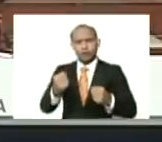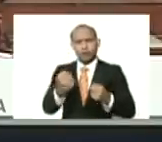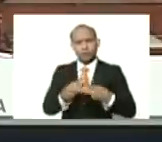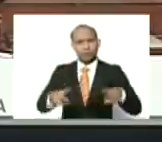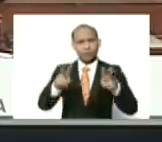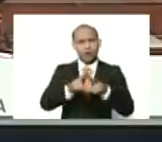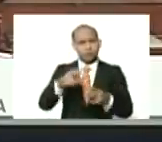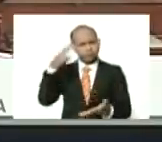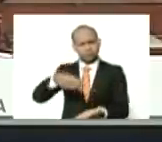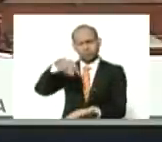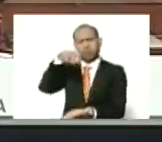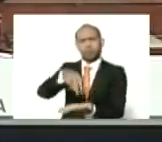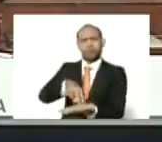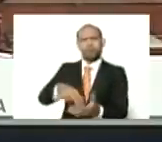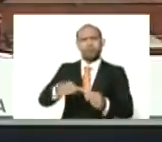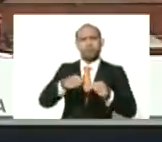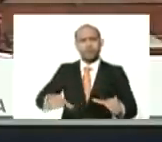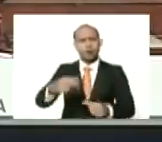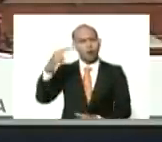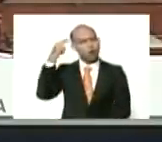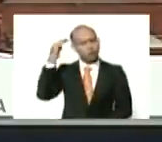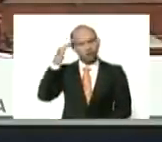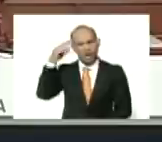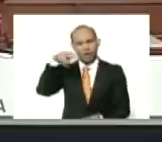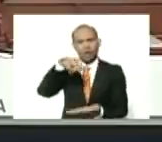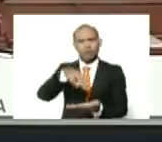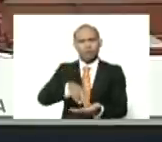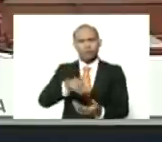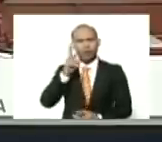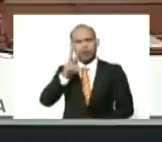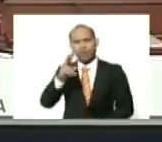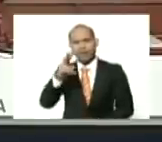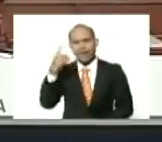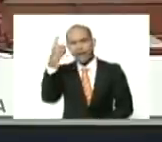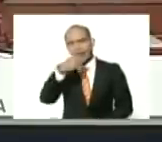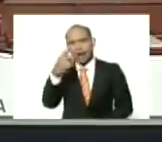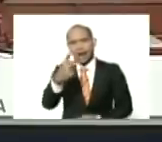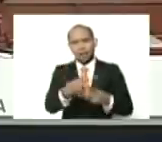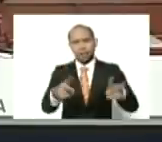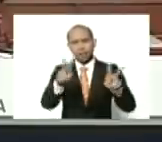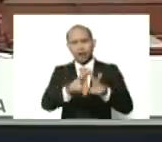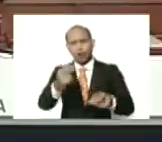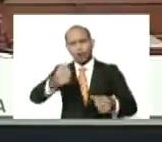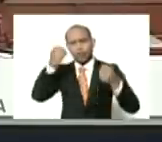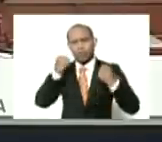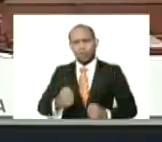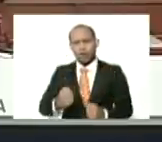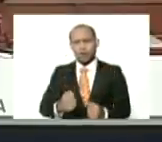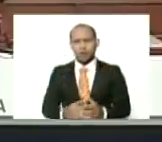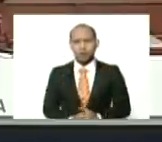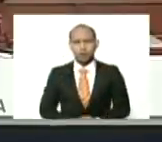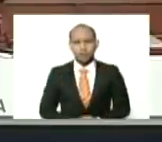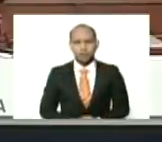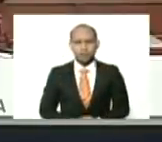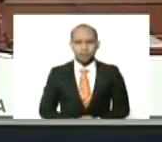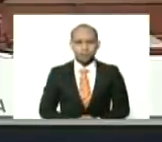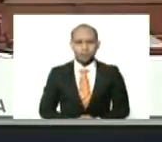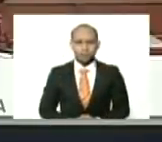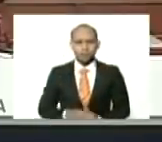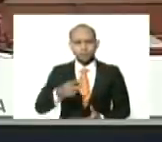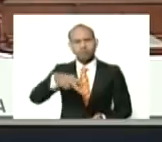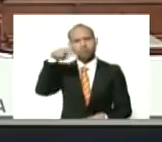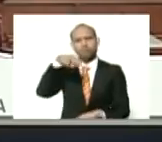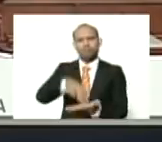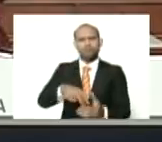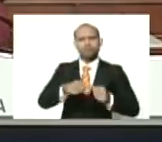tiene los pies sobre la tierra, y hay que verle la cara a alguien valiente que tenga los pies sobre la tierra, y se